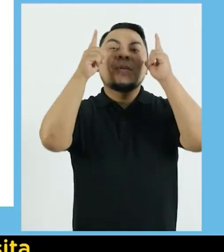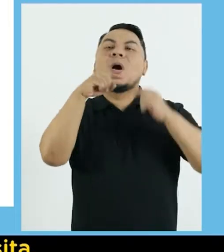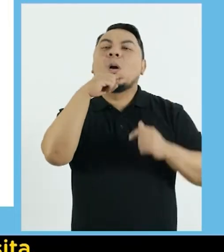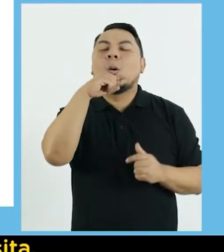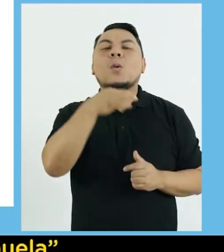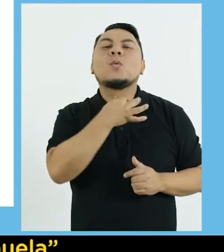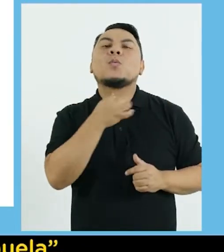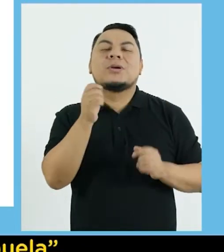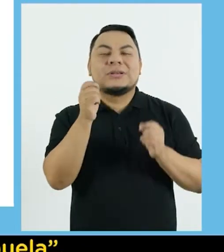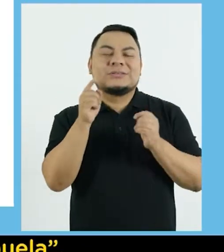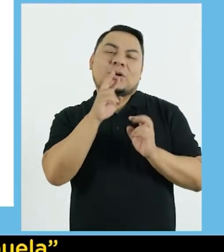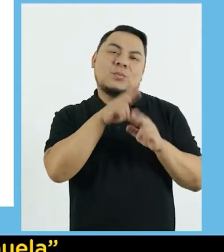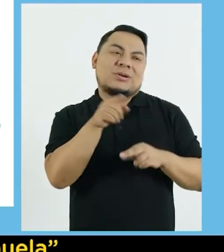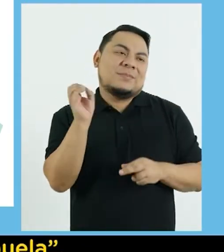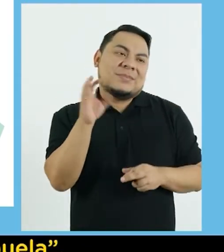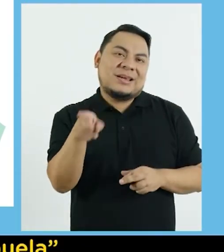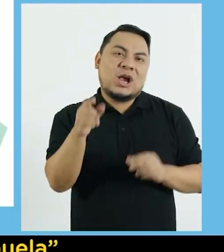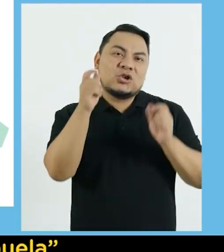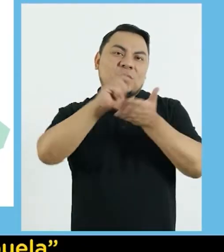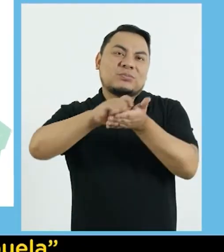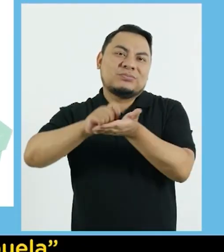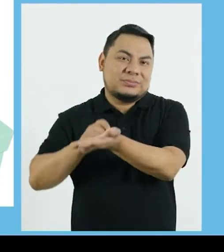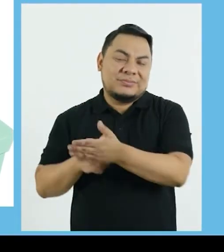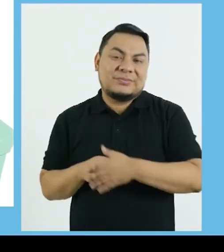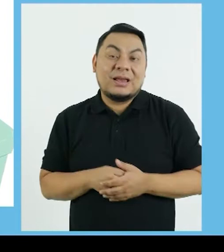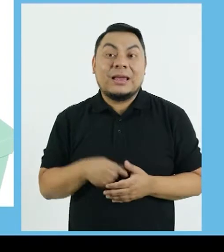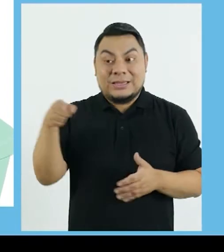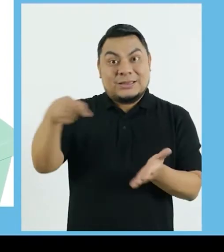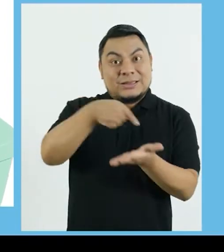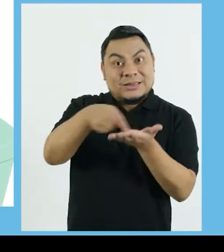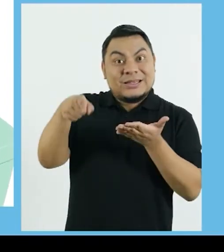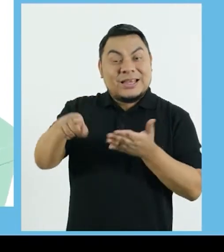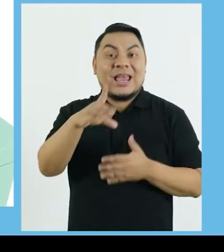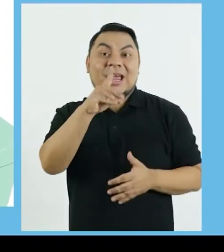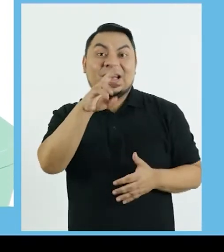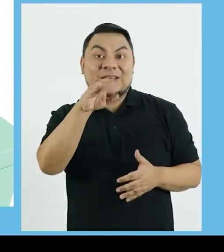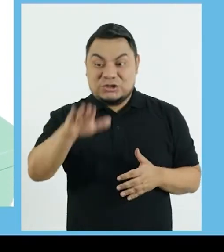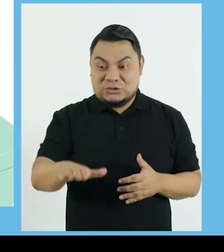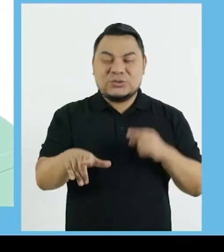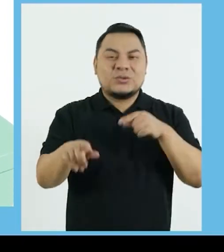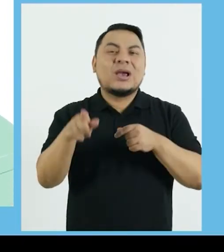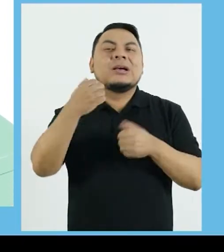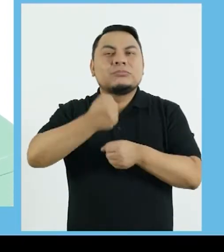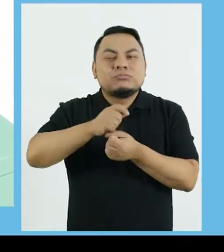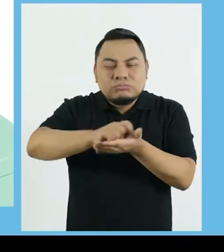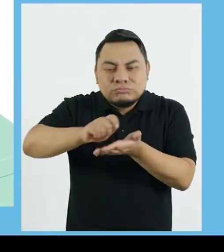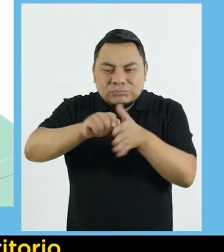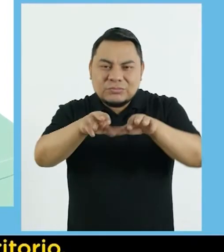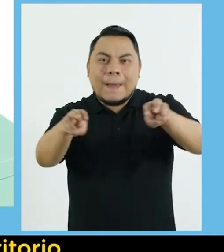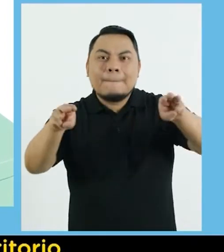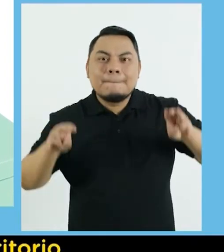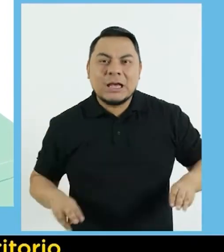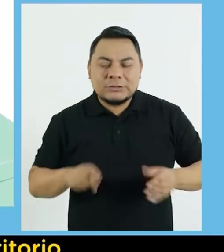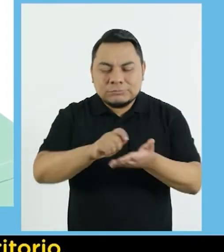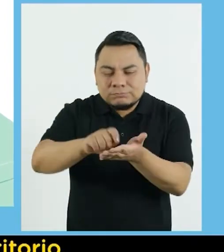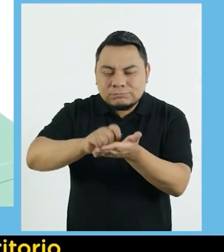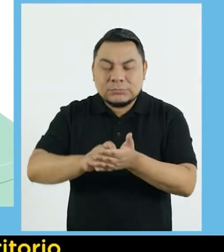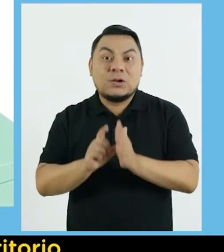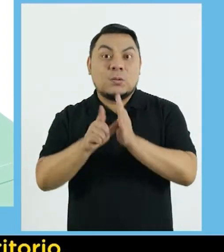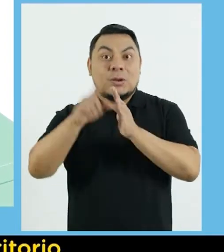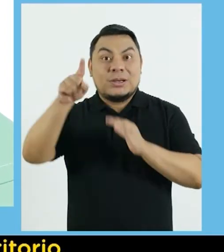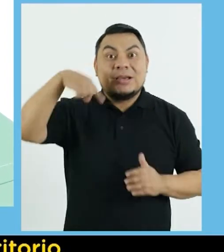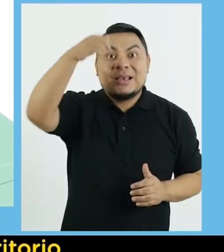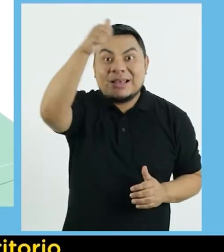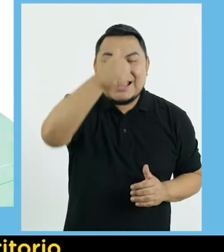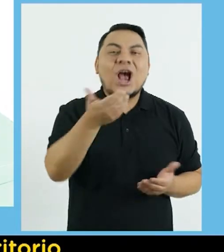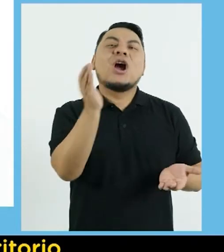visita Quiere hacer una sorpresa para la abuela Respondió la mamá Durante esa semana David trabajó en